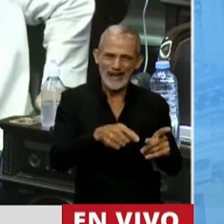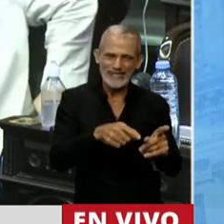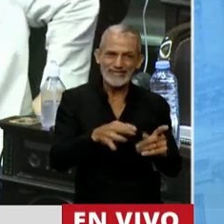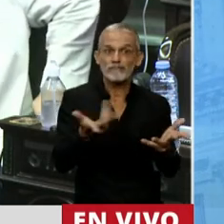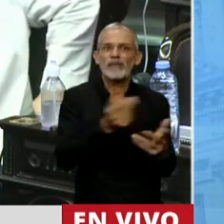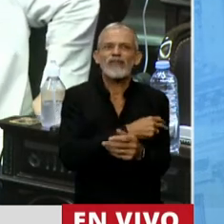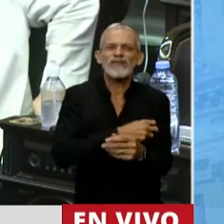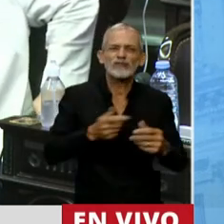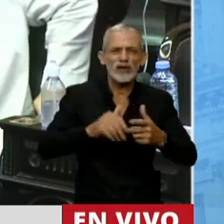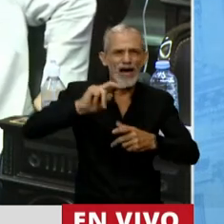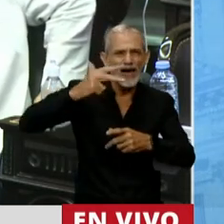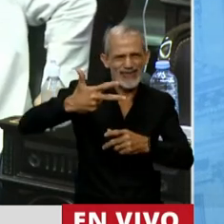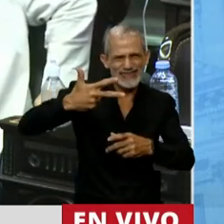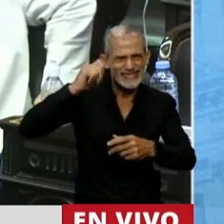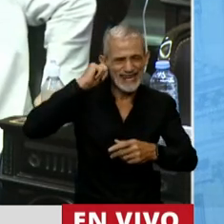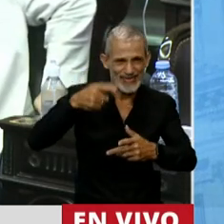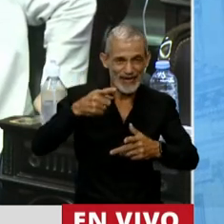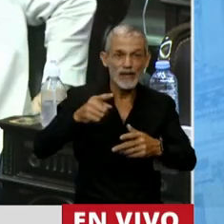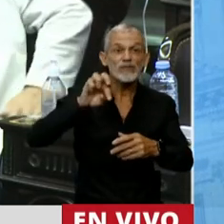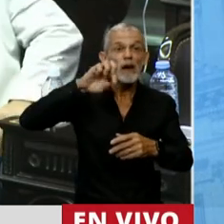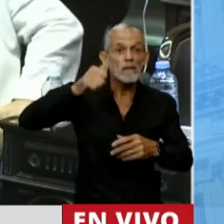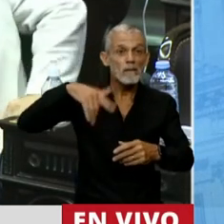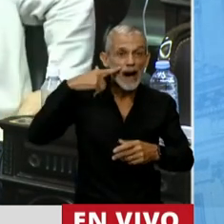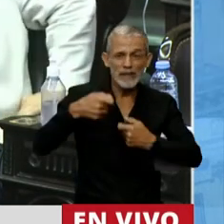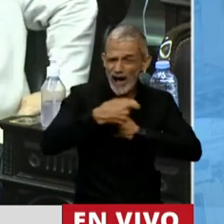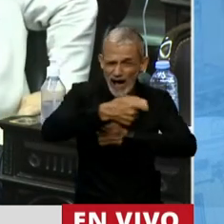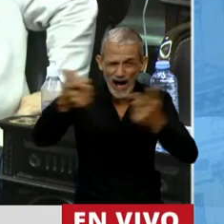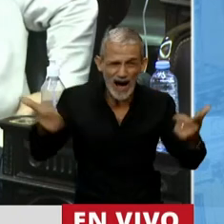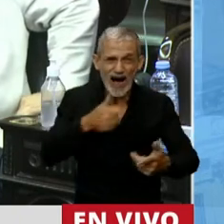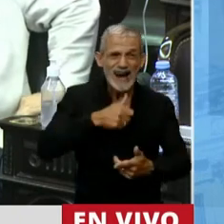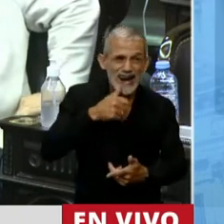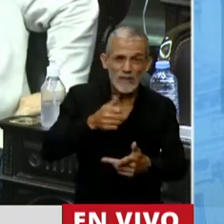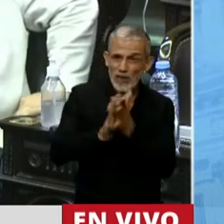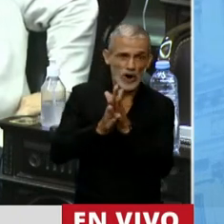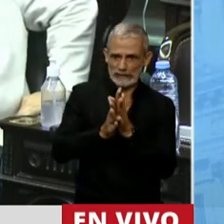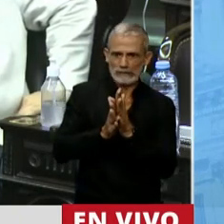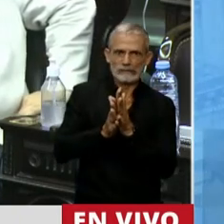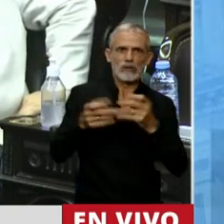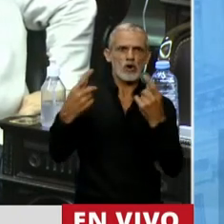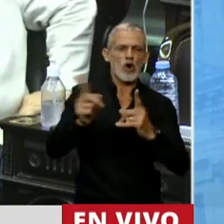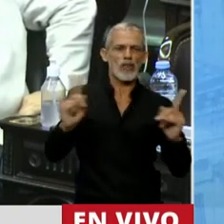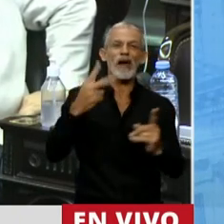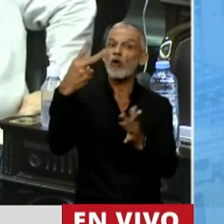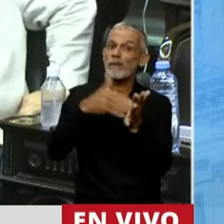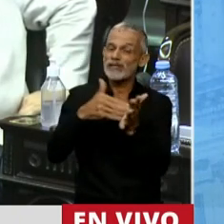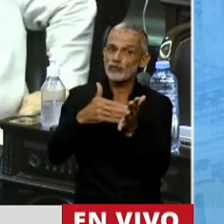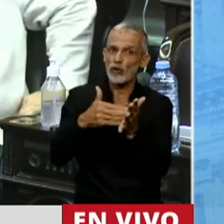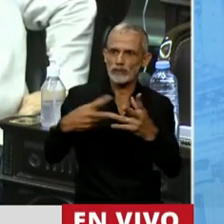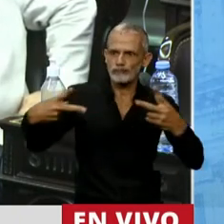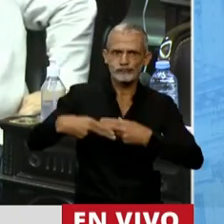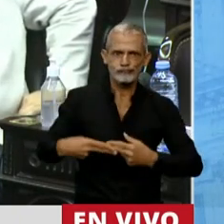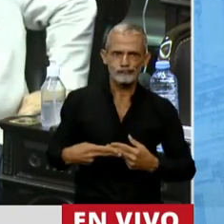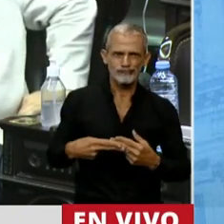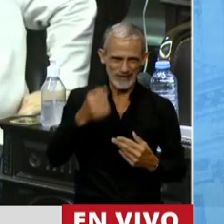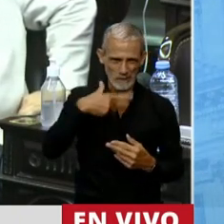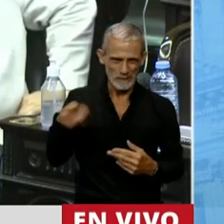Defensoría de la Tercera Edad. El PAMI dejó de entregar medicamentos crónicos gratuitos a 2 millones de afiliados y muchos de